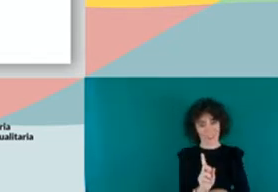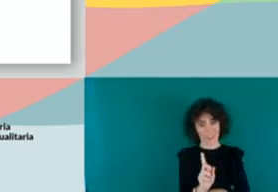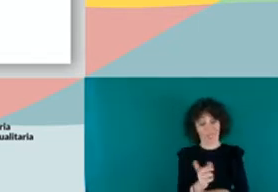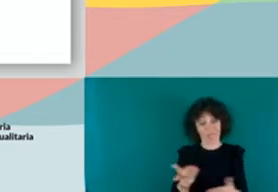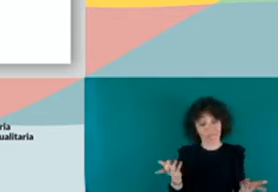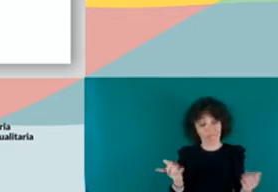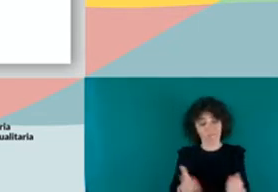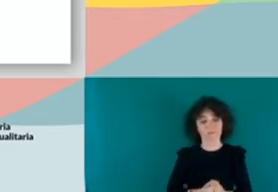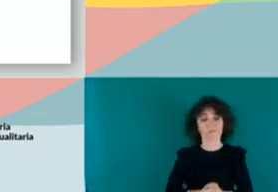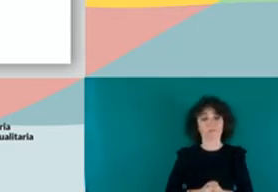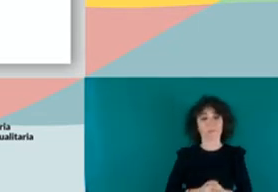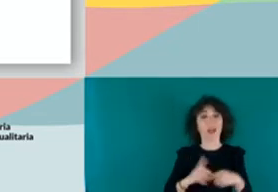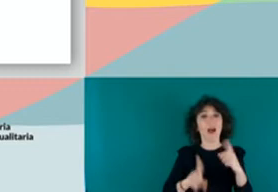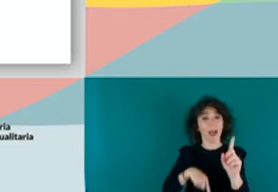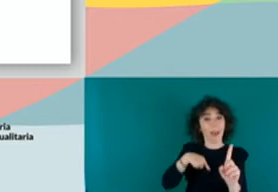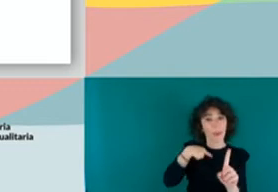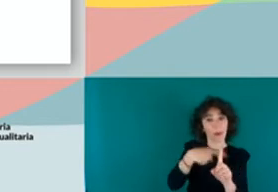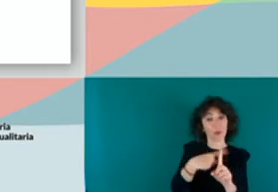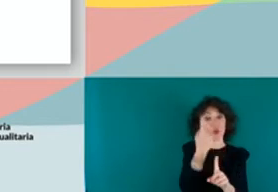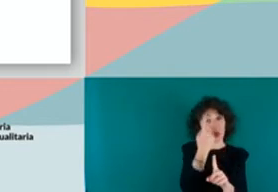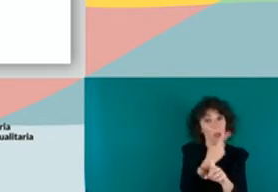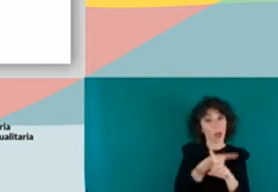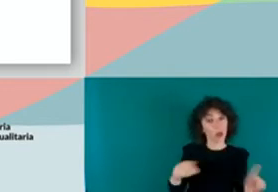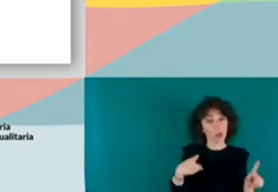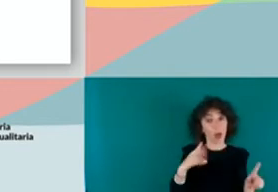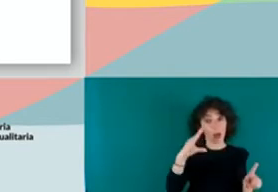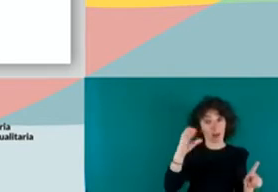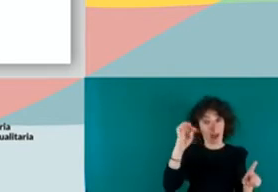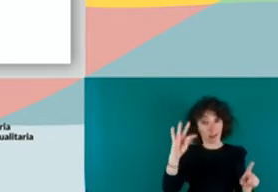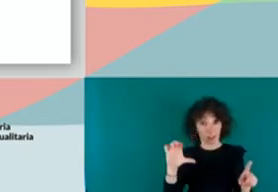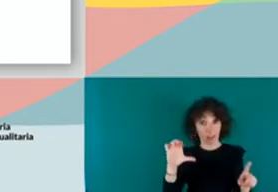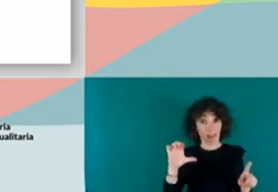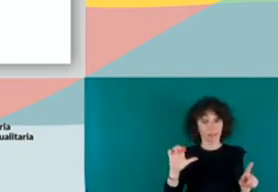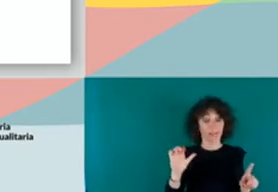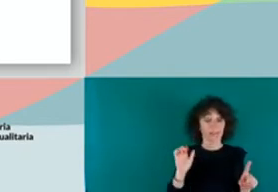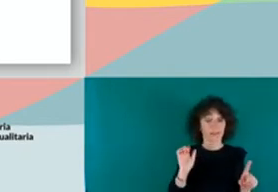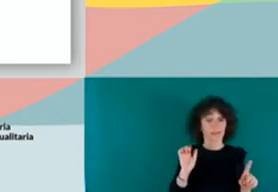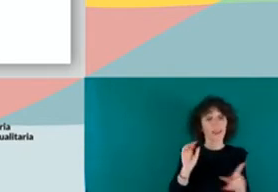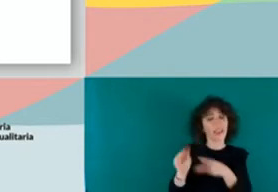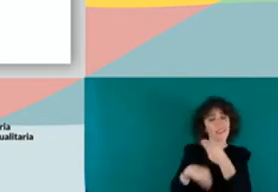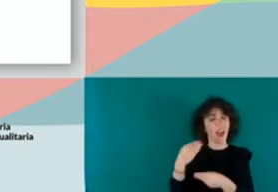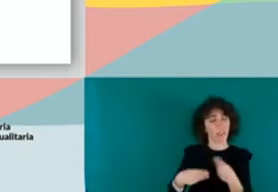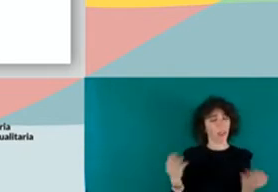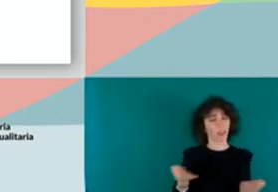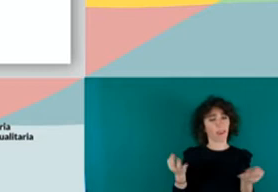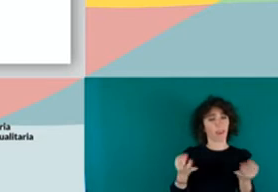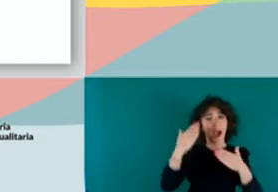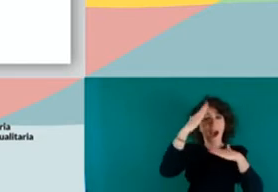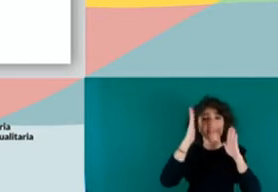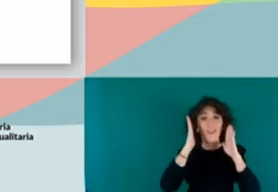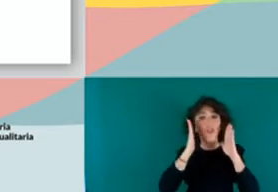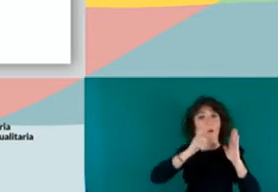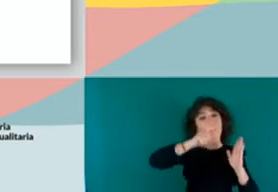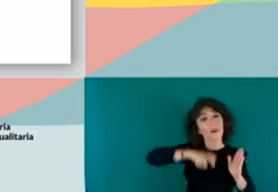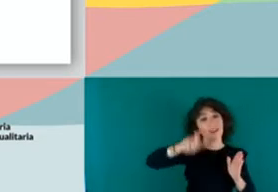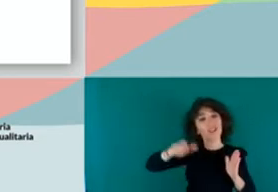Además, bueno, una cosa también respecto al CATE, lo que se hace, como quiero decir, lo que se hace en el CATE es la atención a las personas,